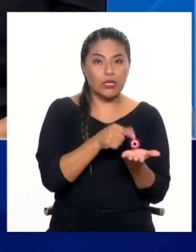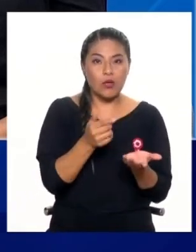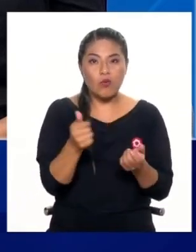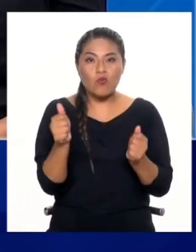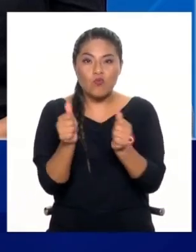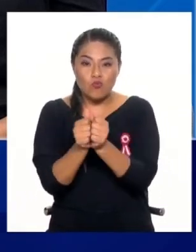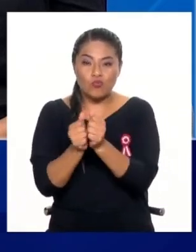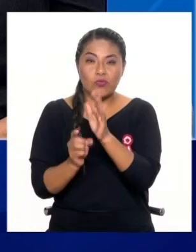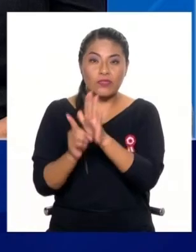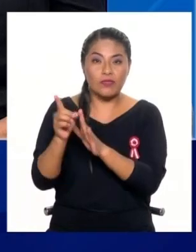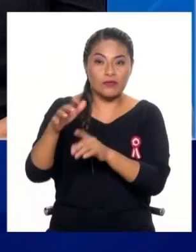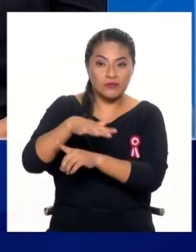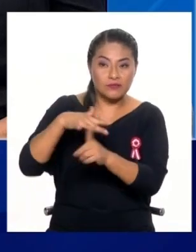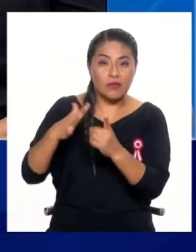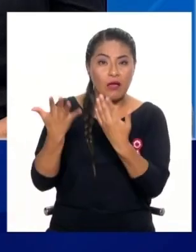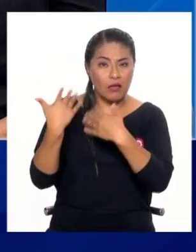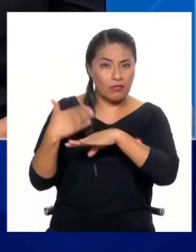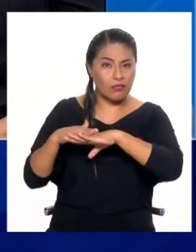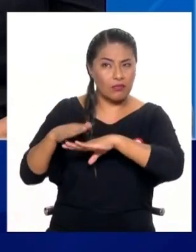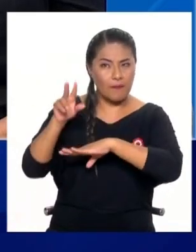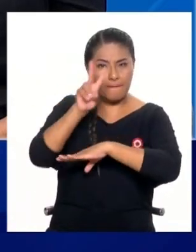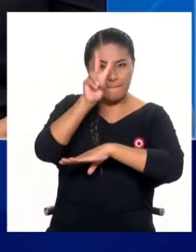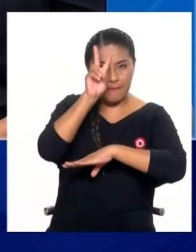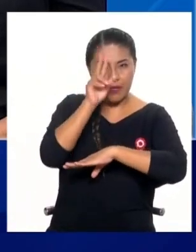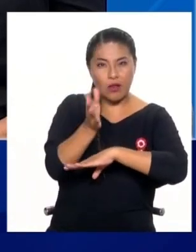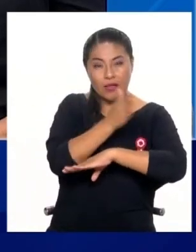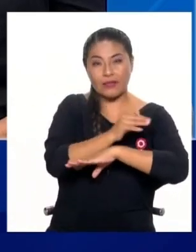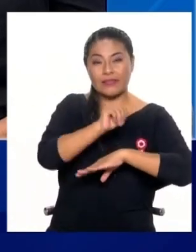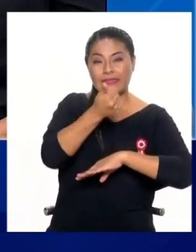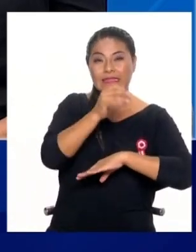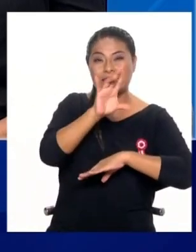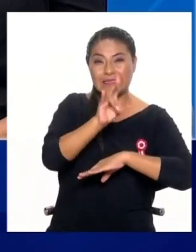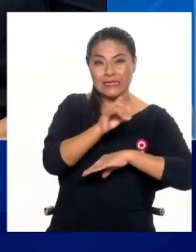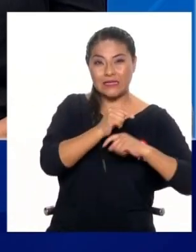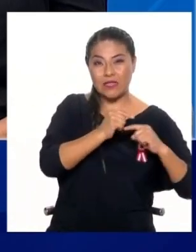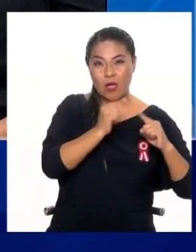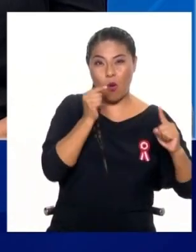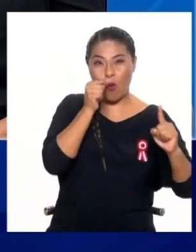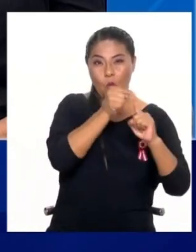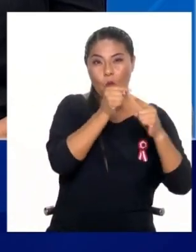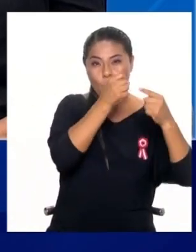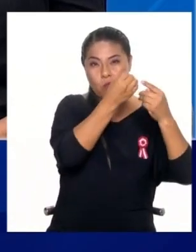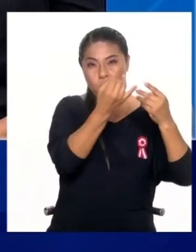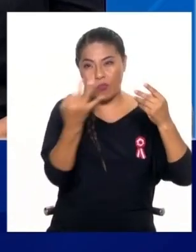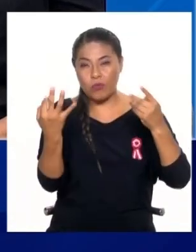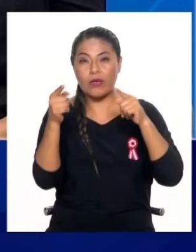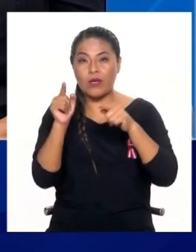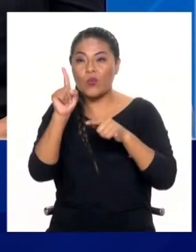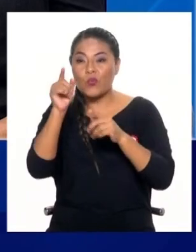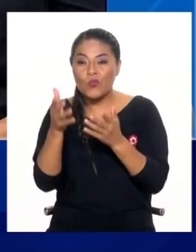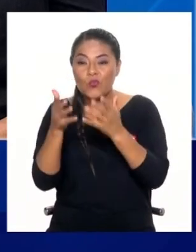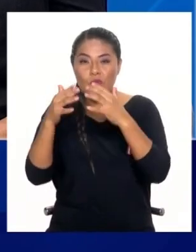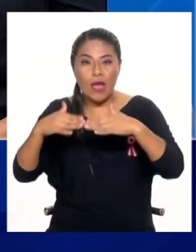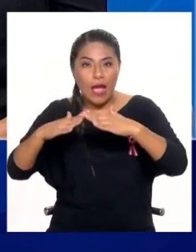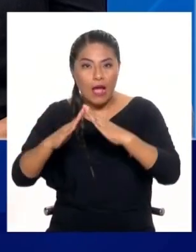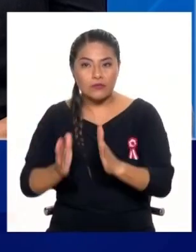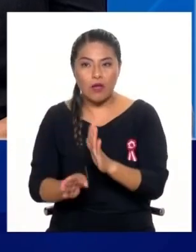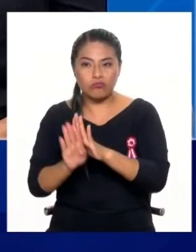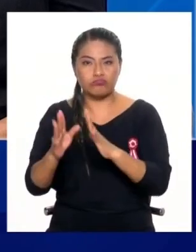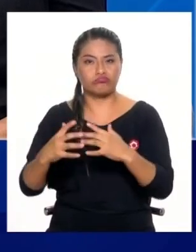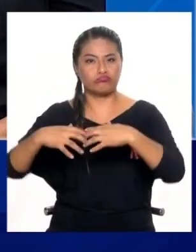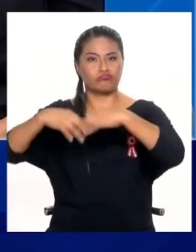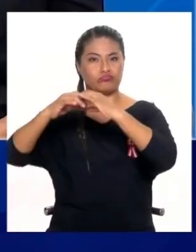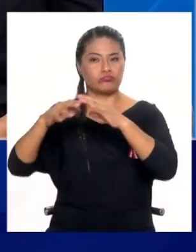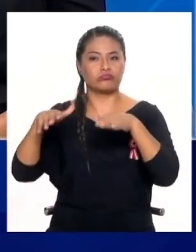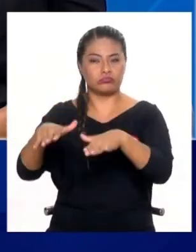desarrollo sostenibles que el Perú ha firmado, estos 17 objetivos, y uno de ellos justamente es el crecimiento sostenible de las ciudades. Y no podemos tener ciudades